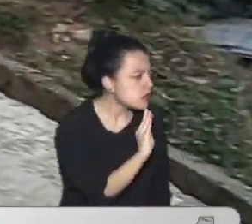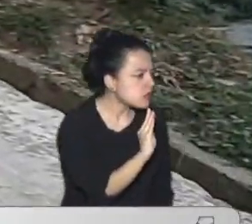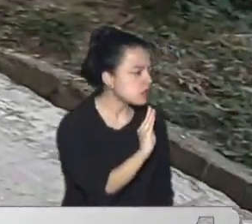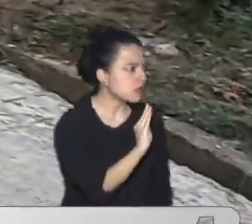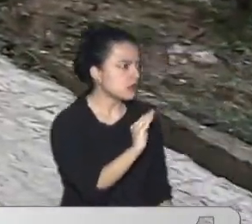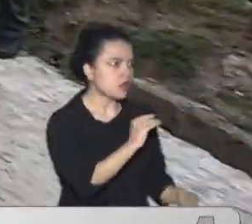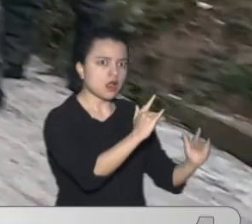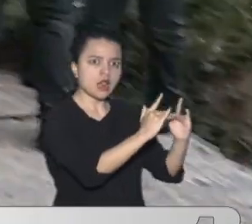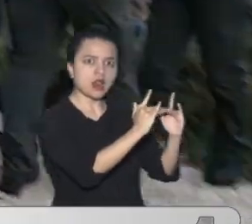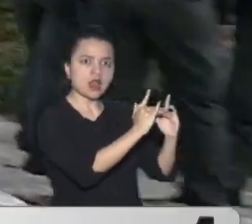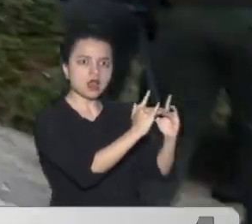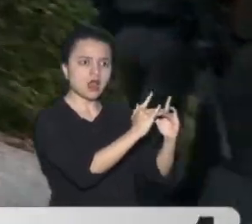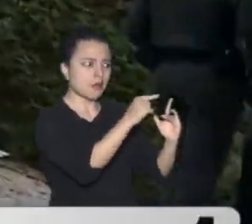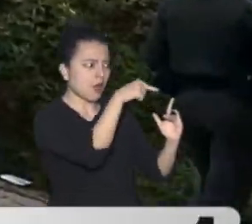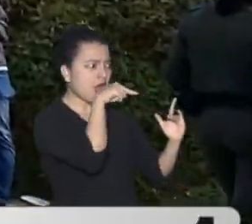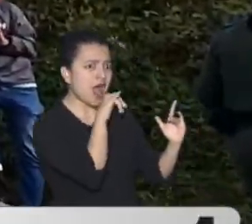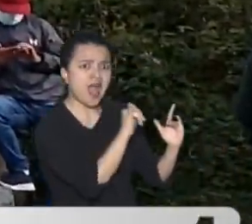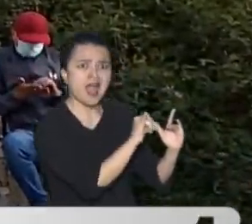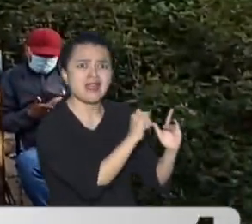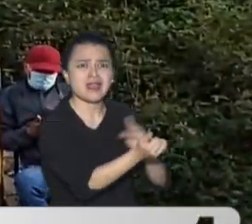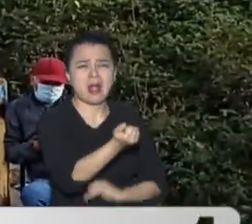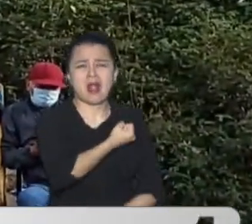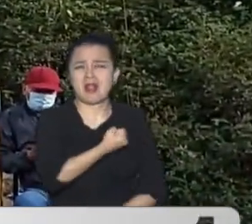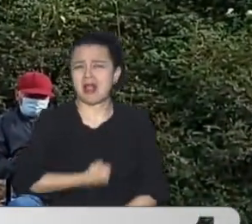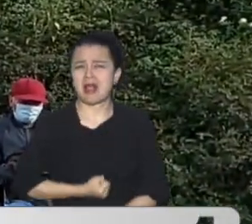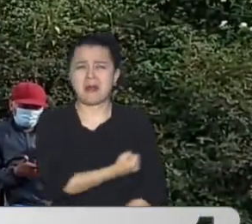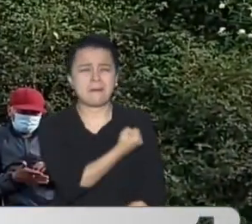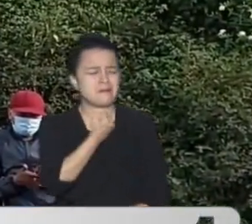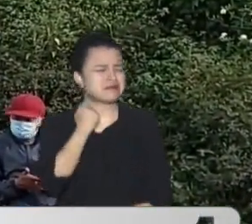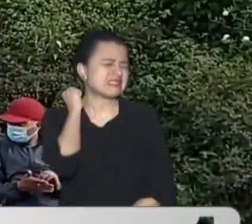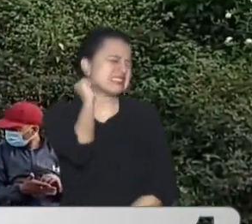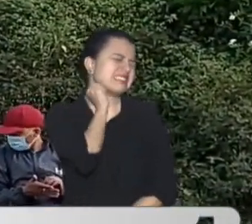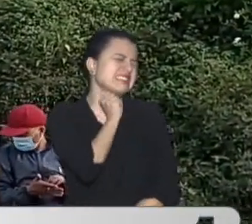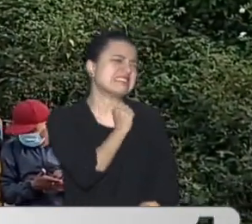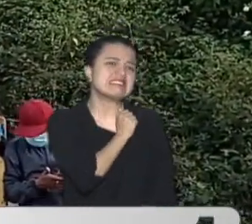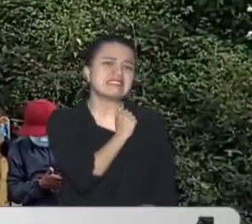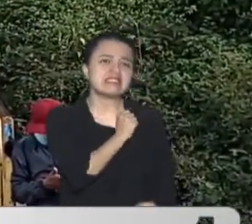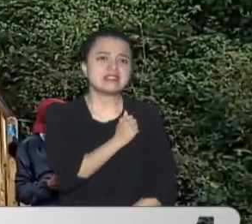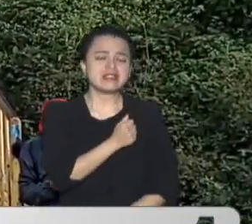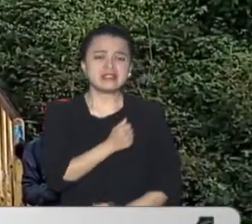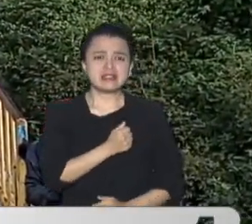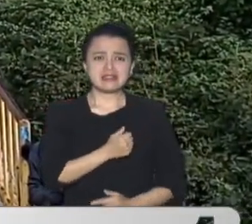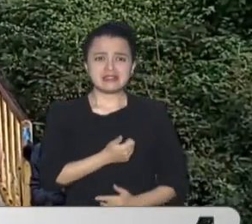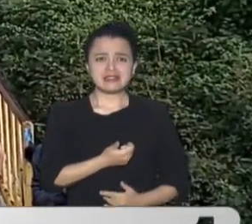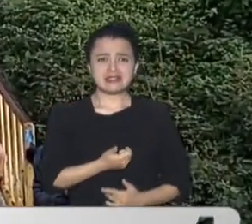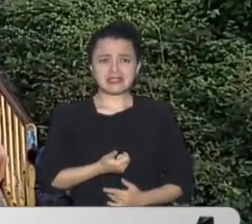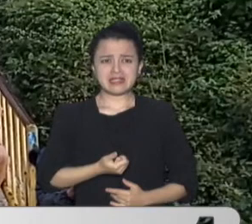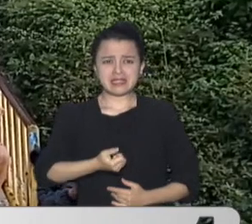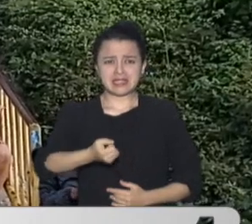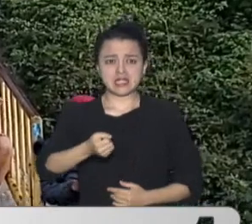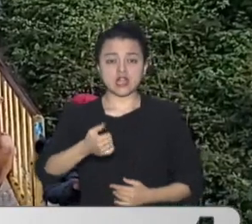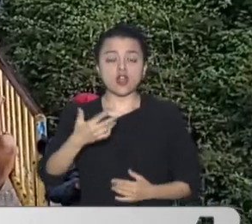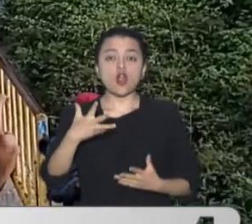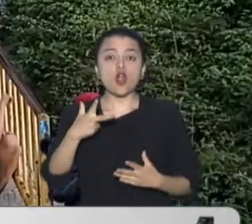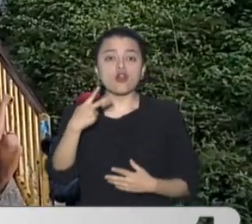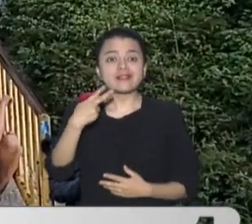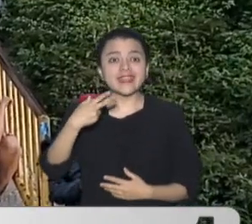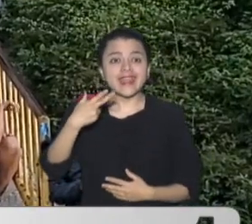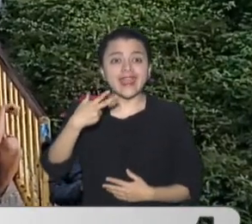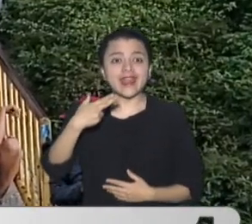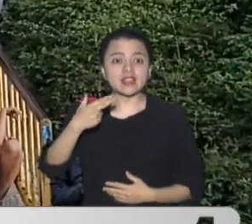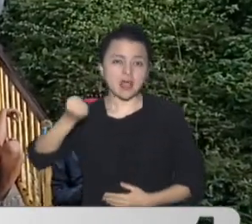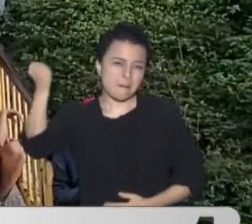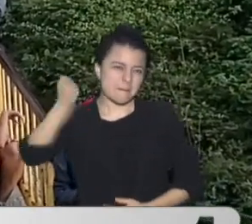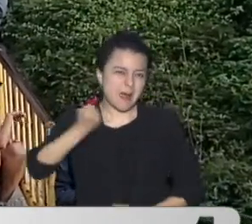En la pieza En la cama Toda vuelta Nada Begollada Con chusones De tijeras Por todas partes